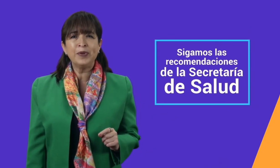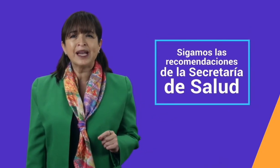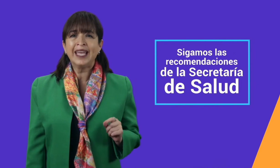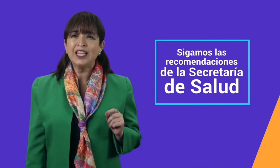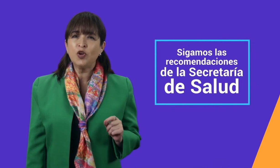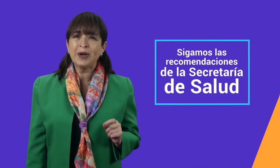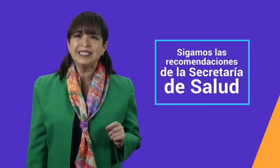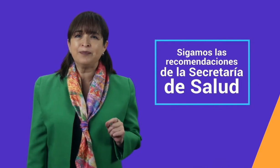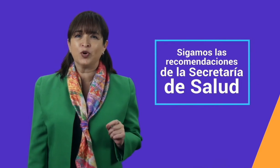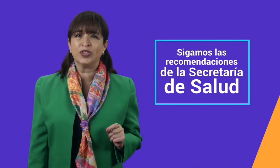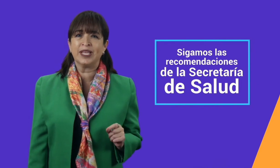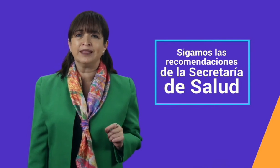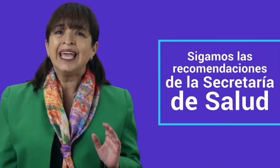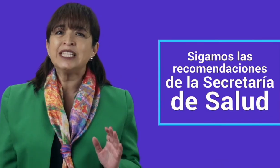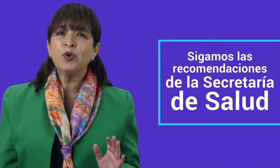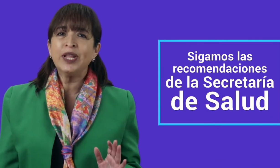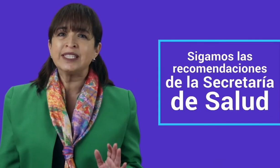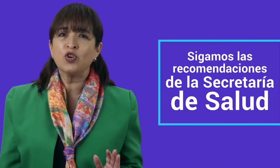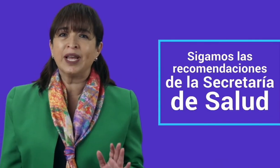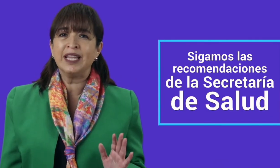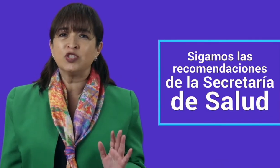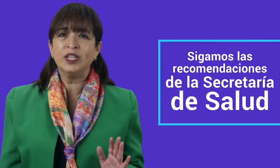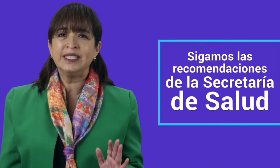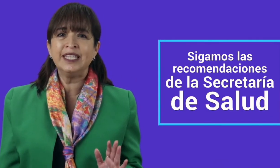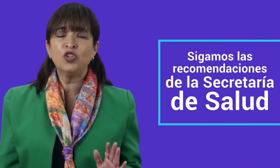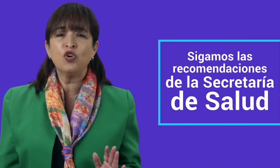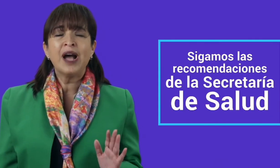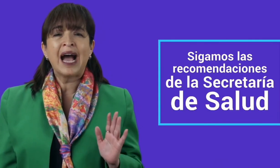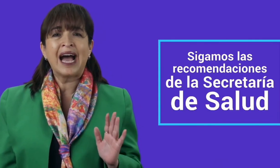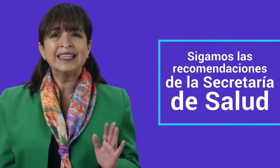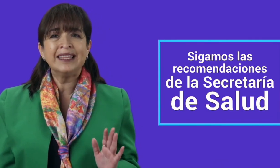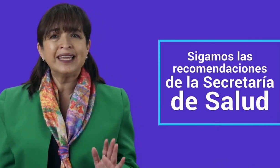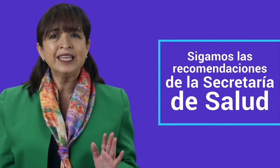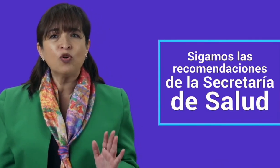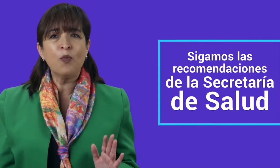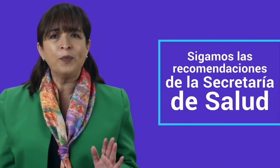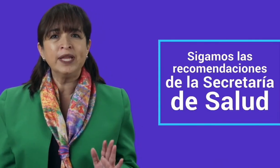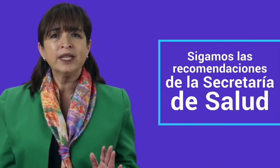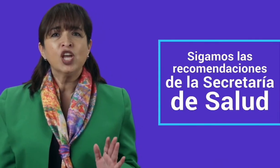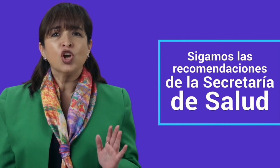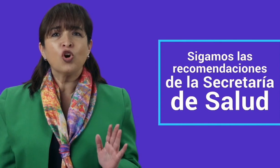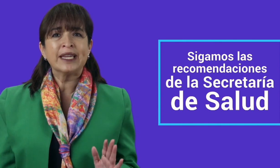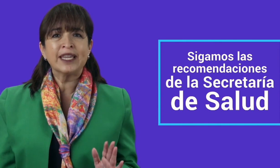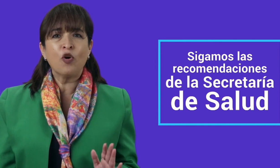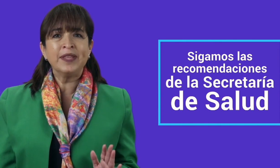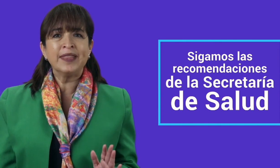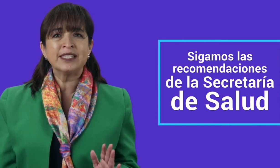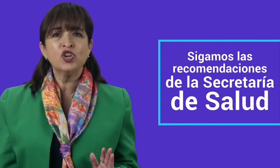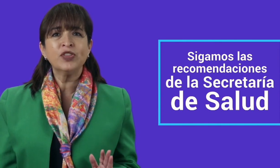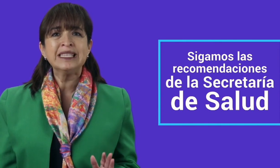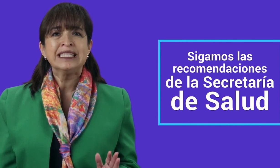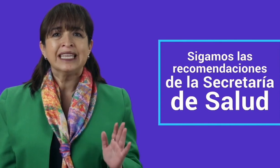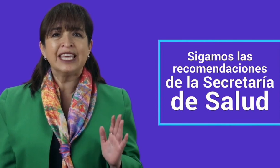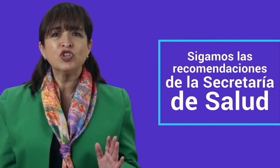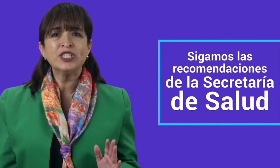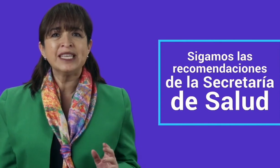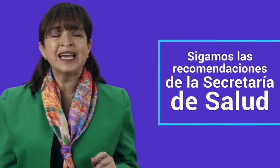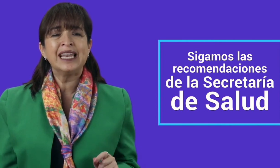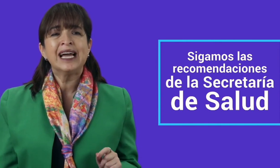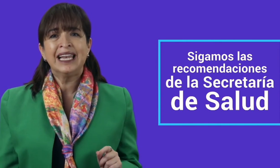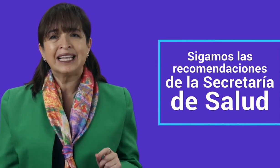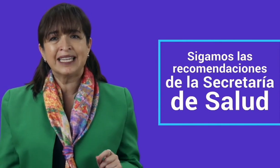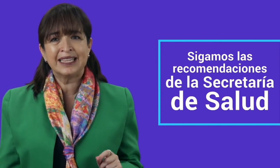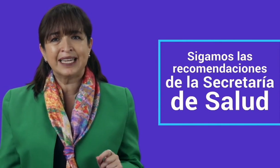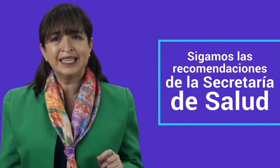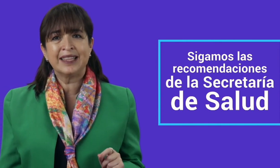y la propia es lo más importante. Es por esto que les solicito atender y cumplir con las recomendaciones que nos